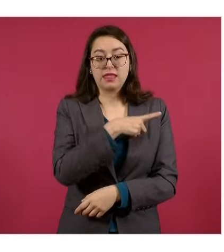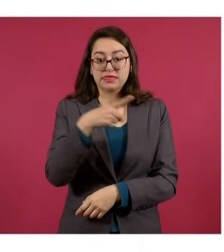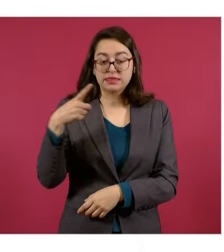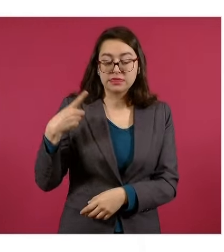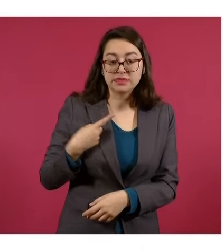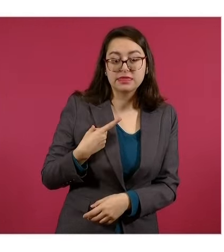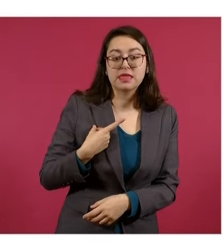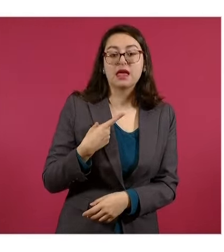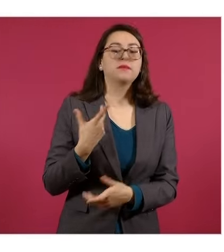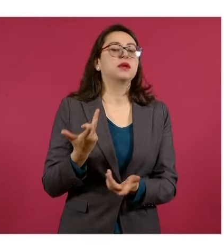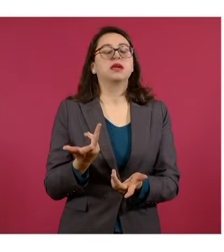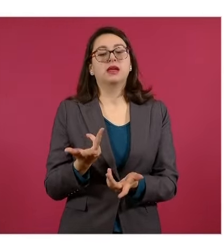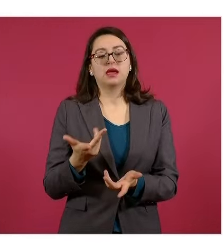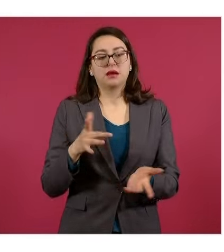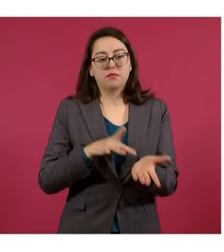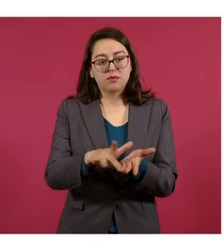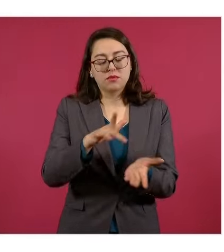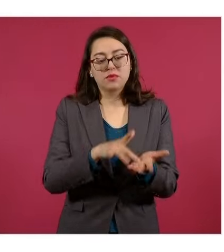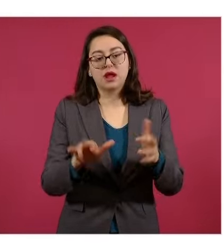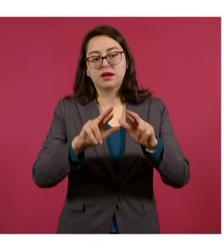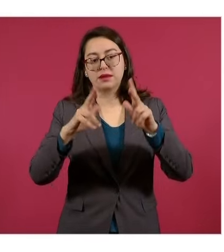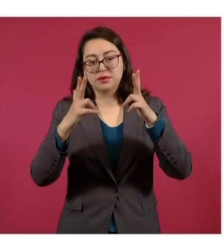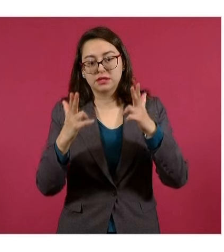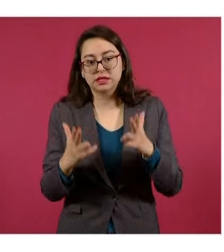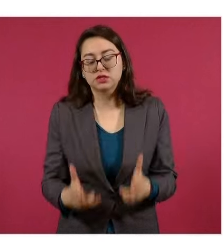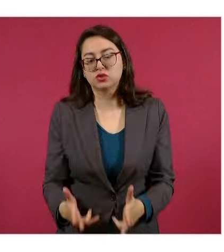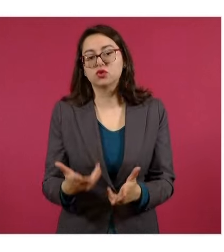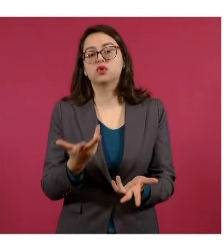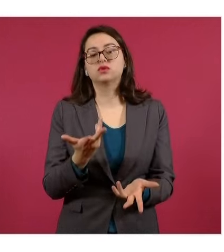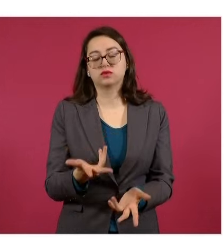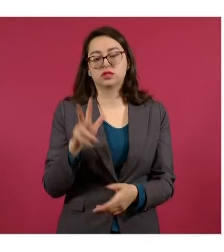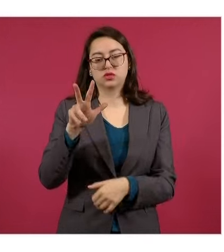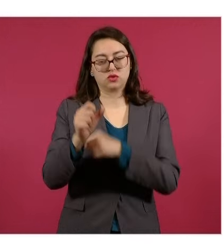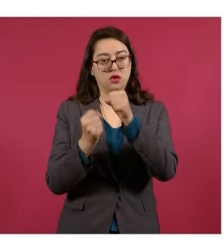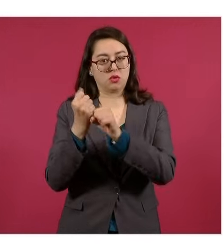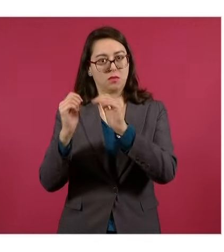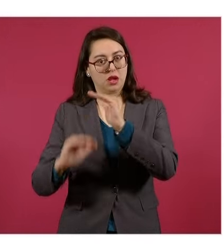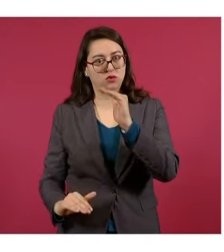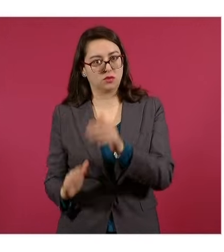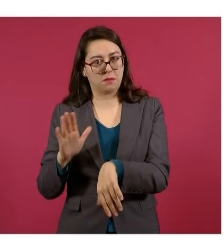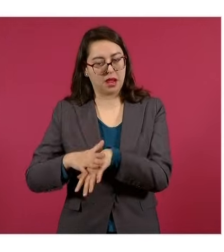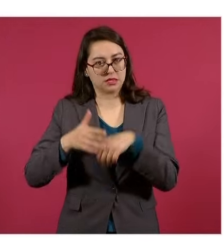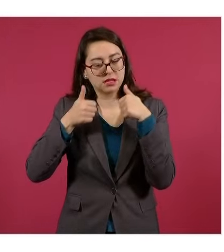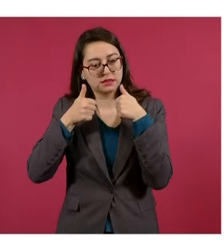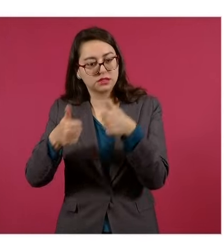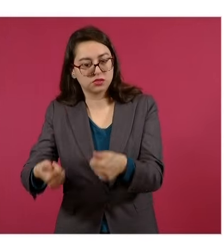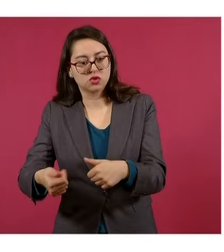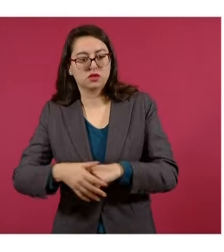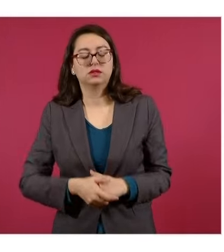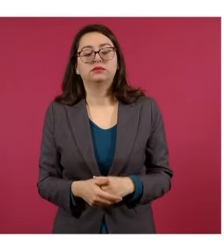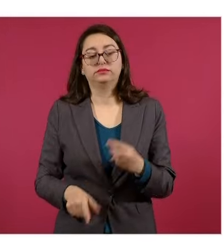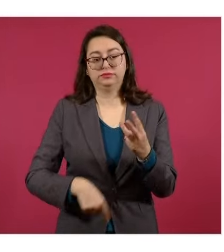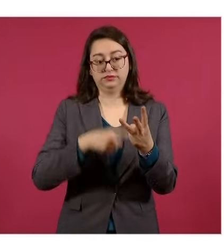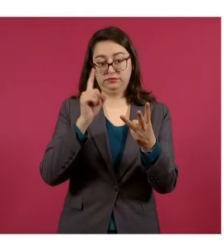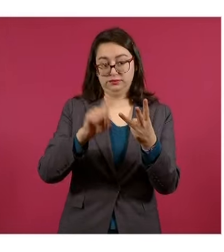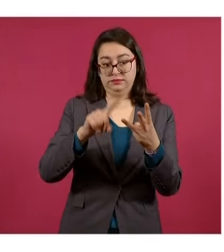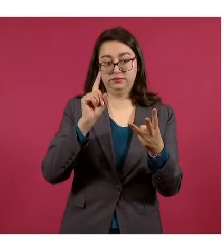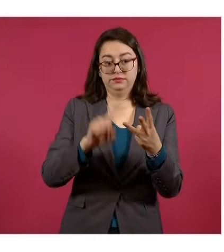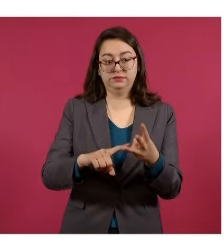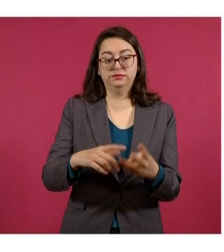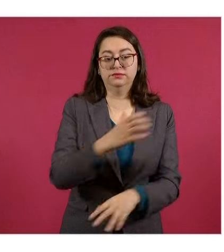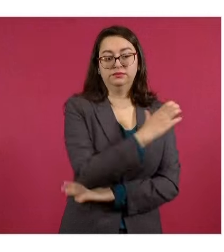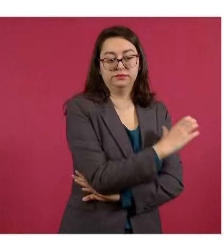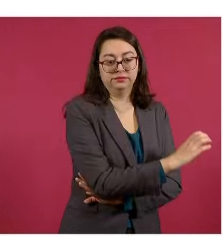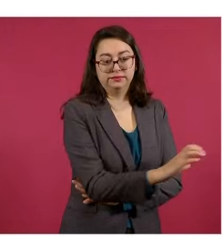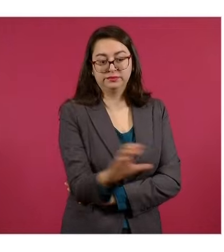18. Una tercera reforma que tiene que ver con los apoyos al campo está el derecho a un